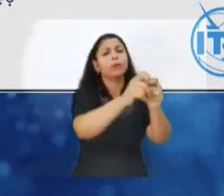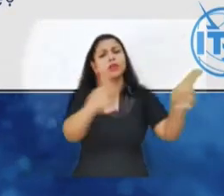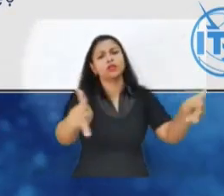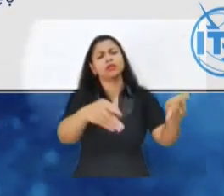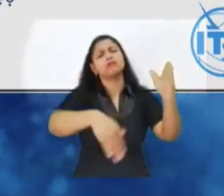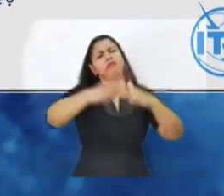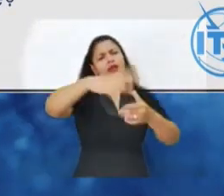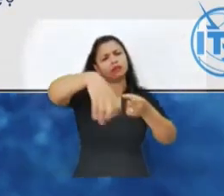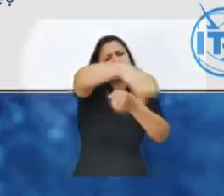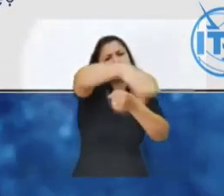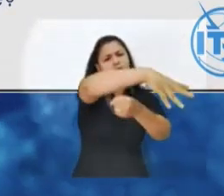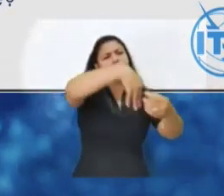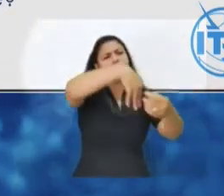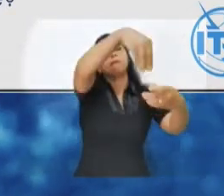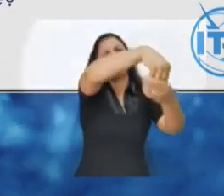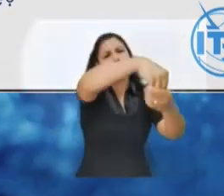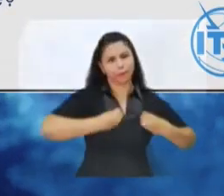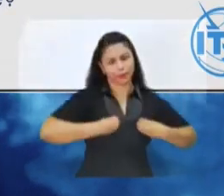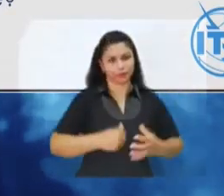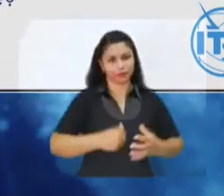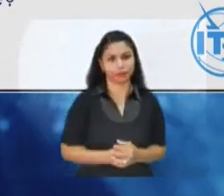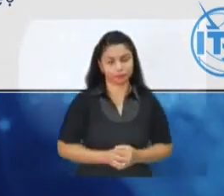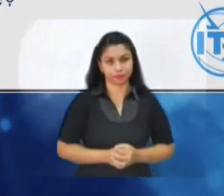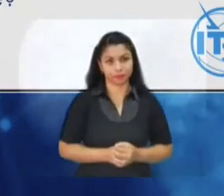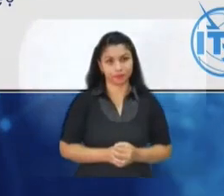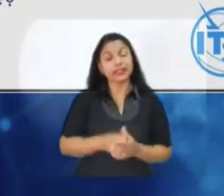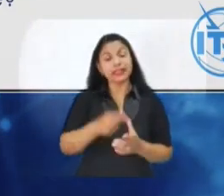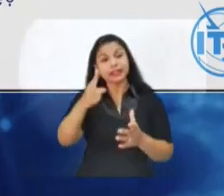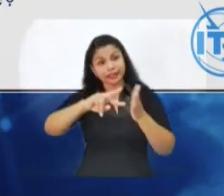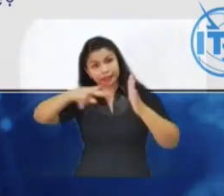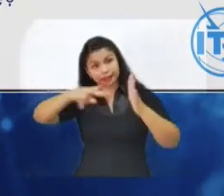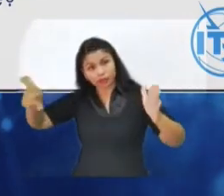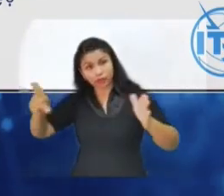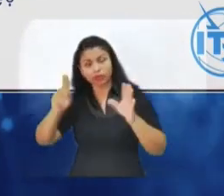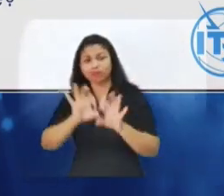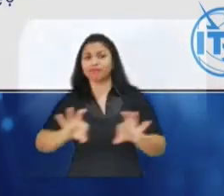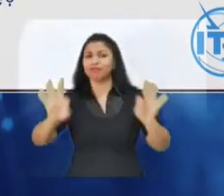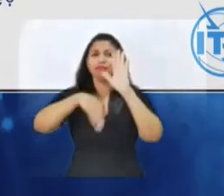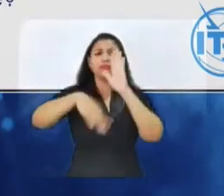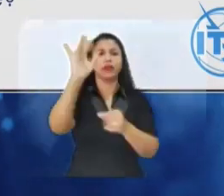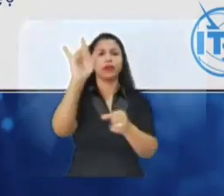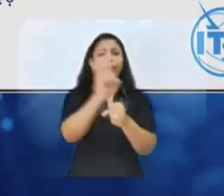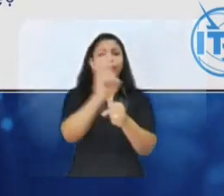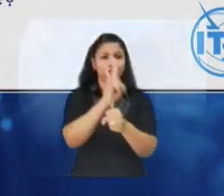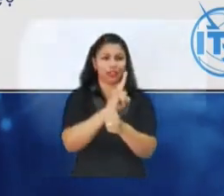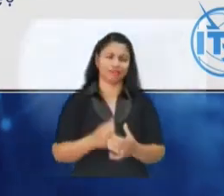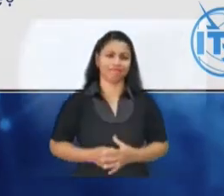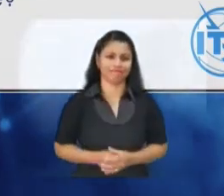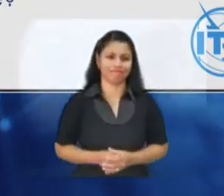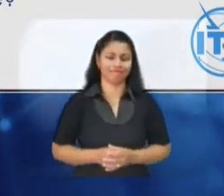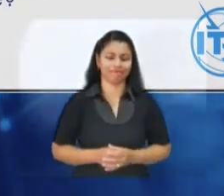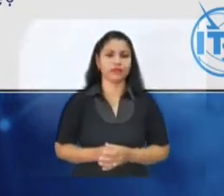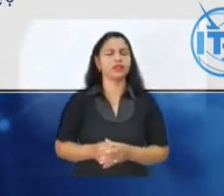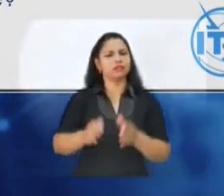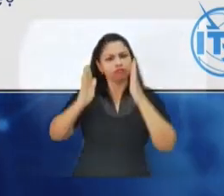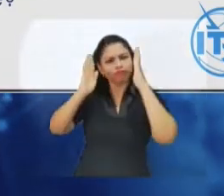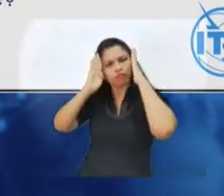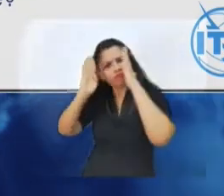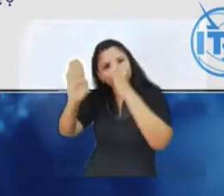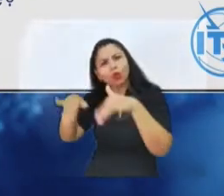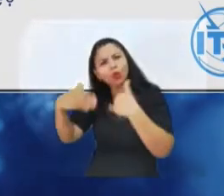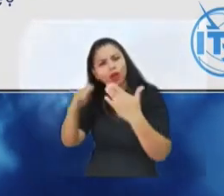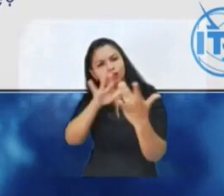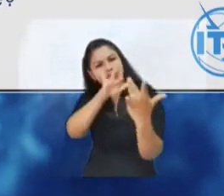La inclusión digital se hizo claramente indispensable. En otros casos, se prestó más atención a la conexión de las